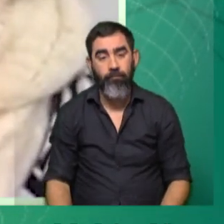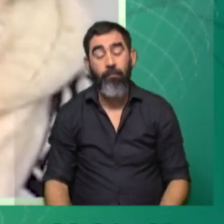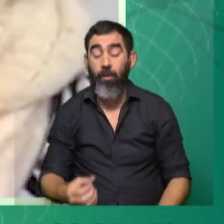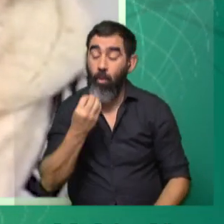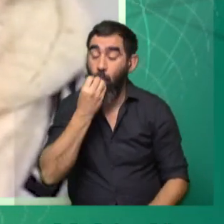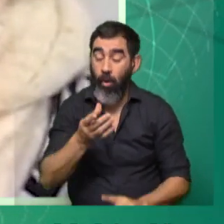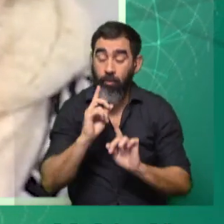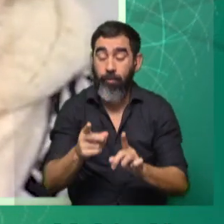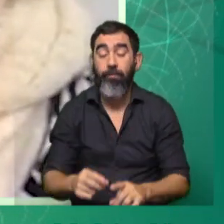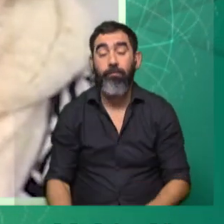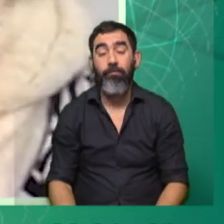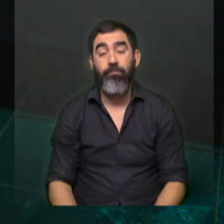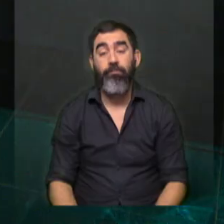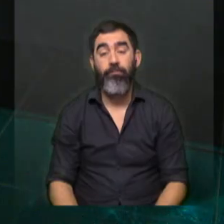saludable.